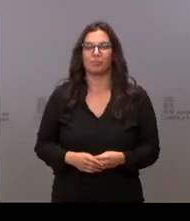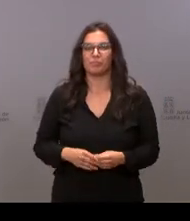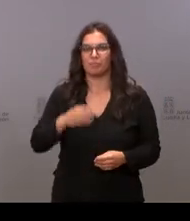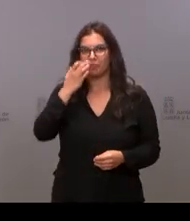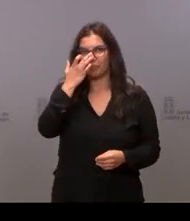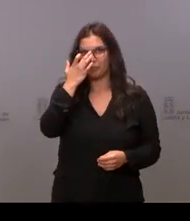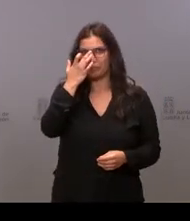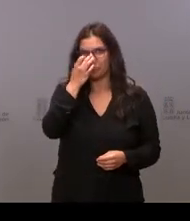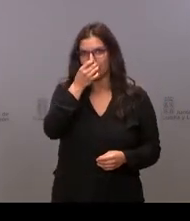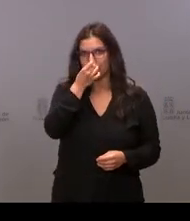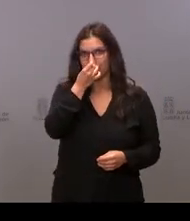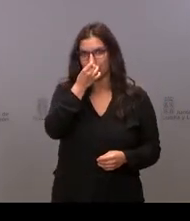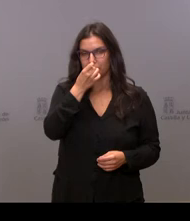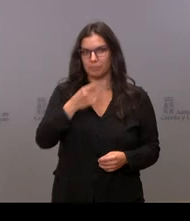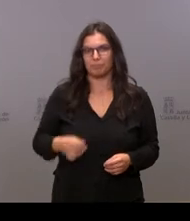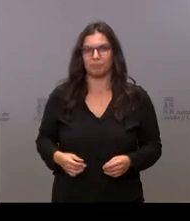Sí, yo le ayudo.